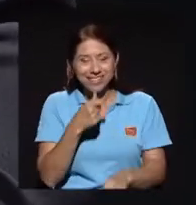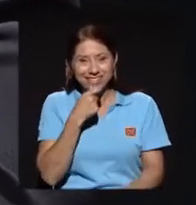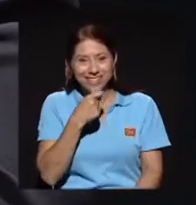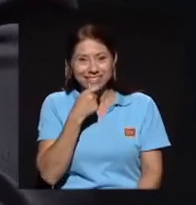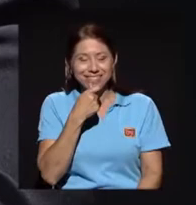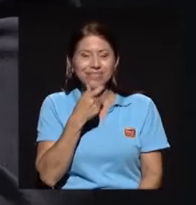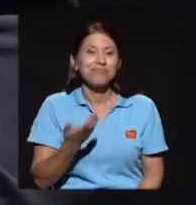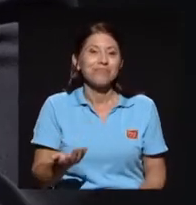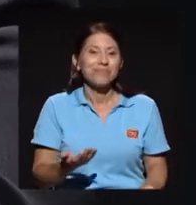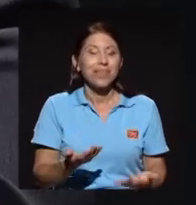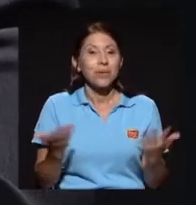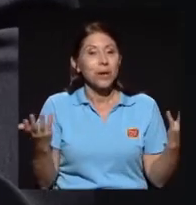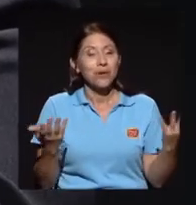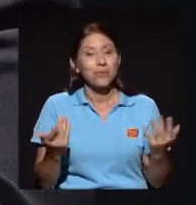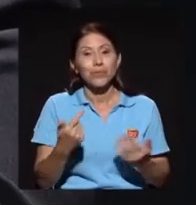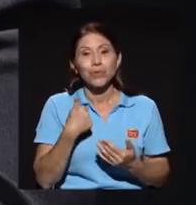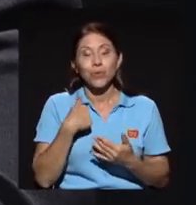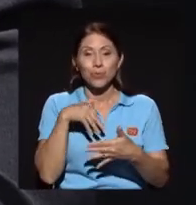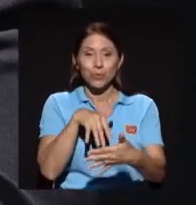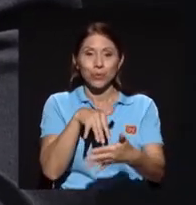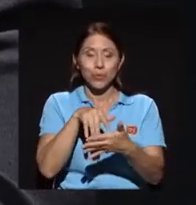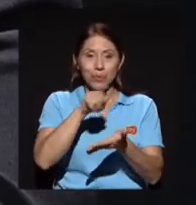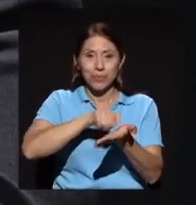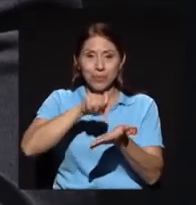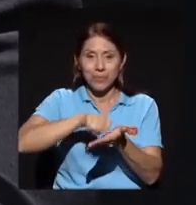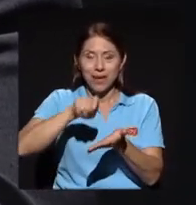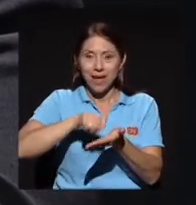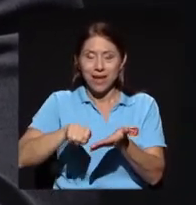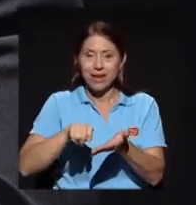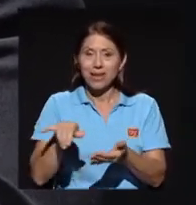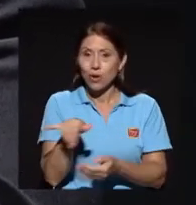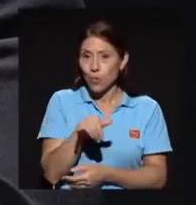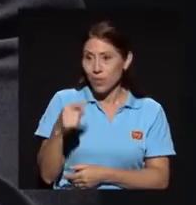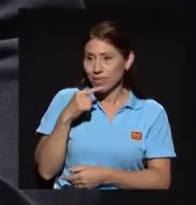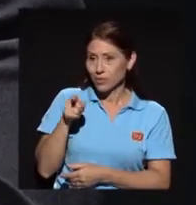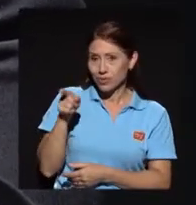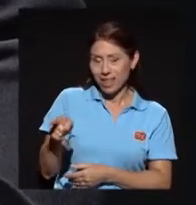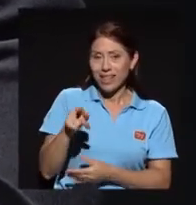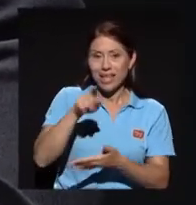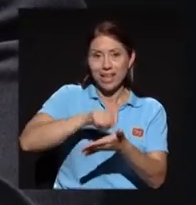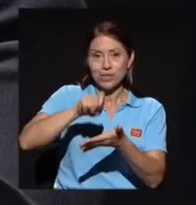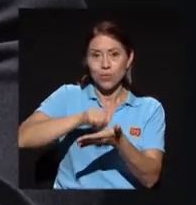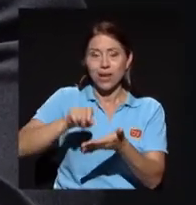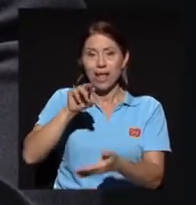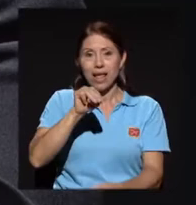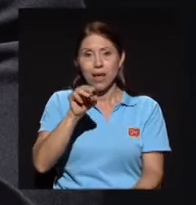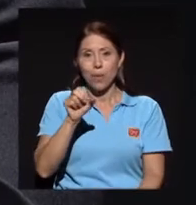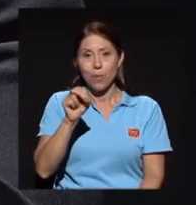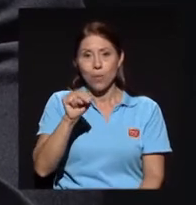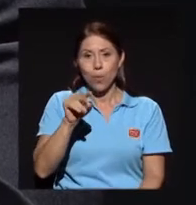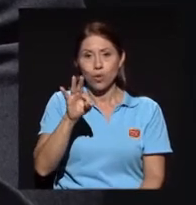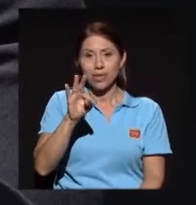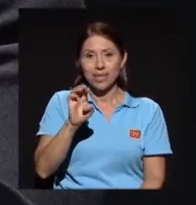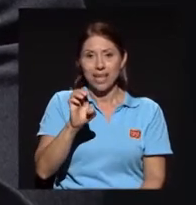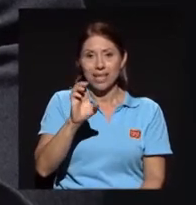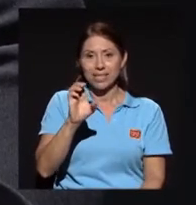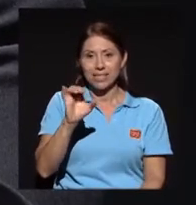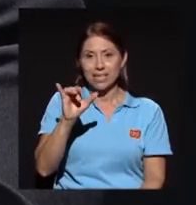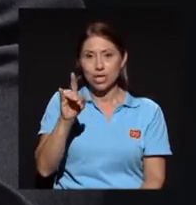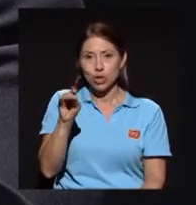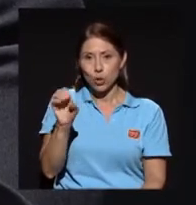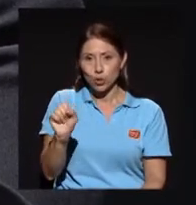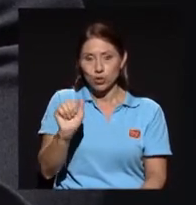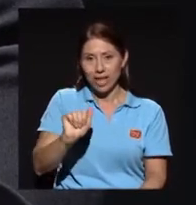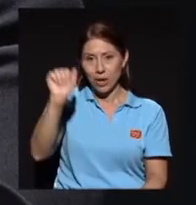Y, bueno, hice mi primaria, como usted acaba de decir, en la Escuela de Montesillos de La Juela y, posteriormente,